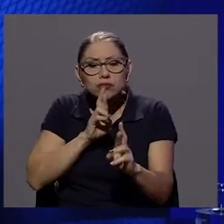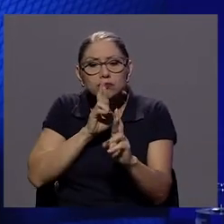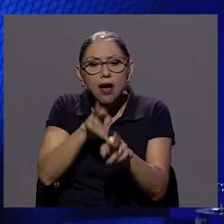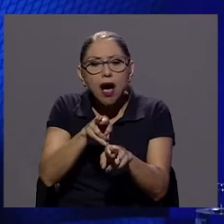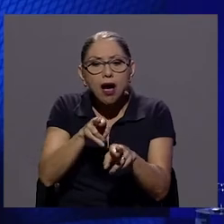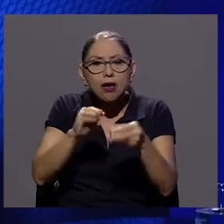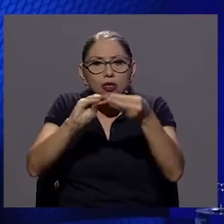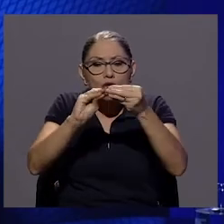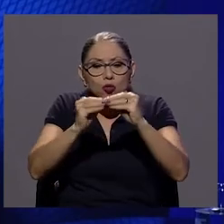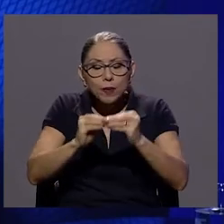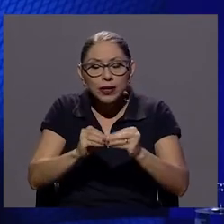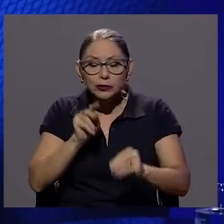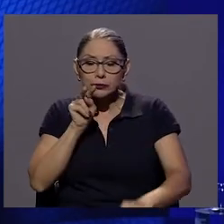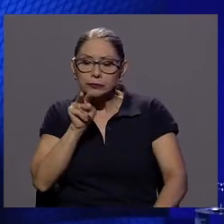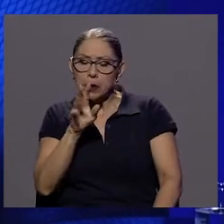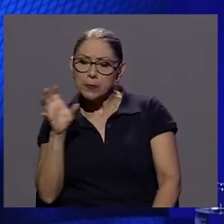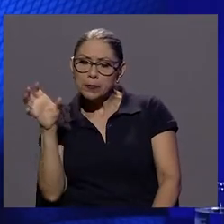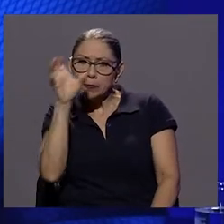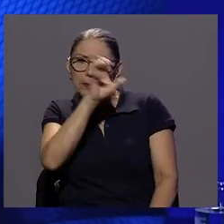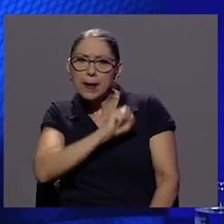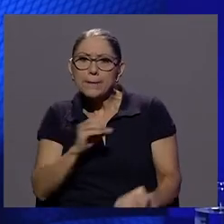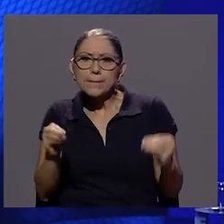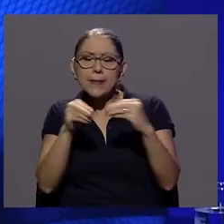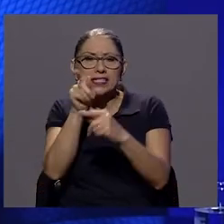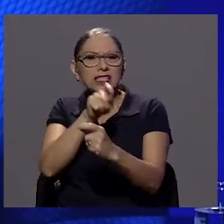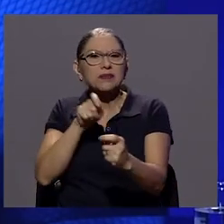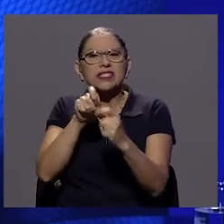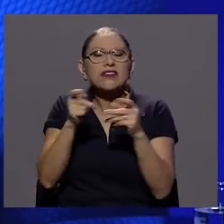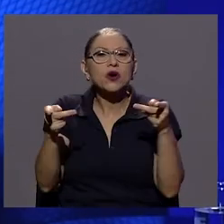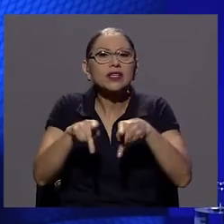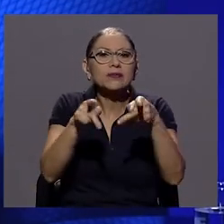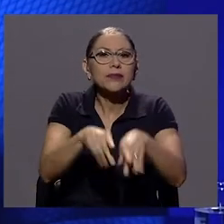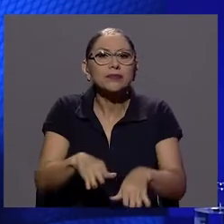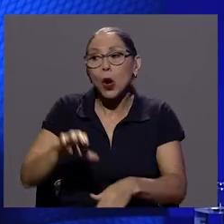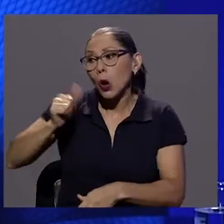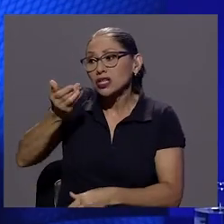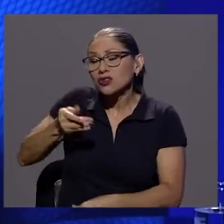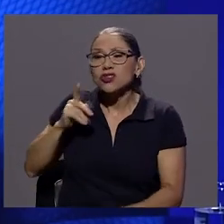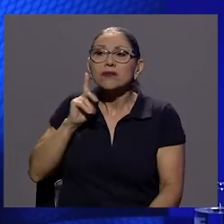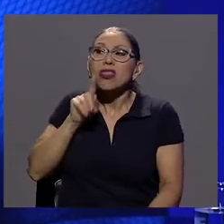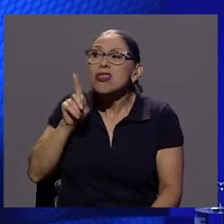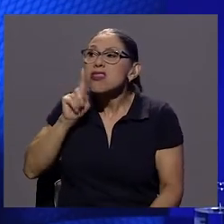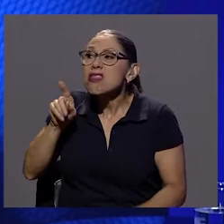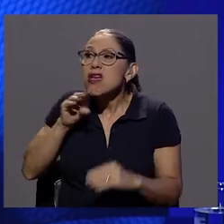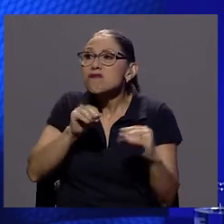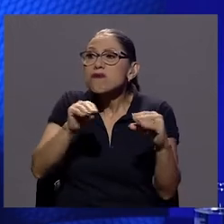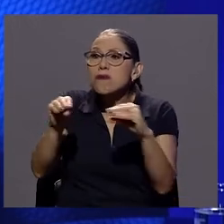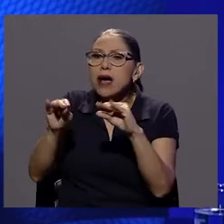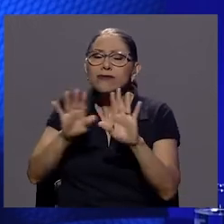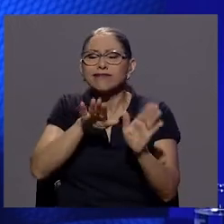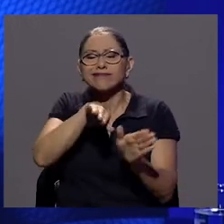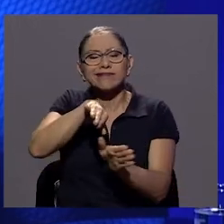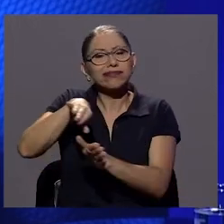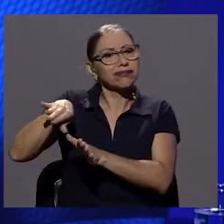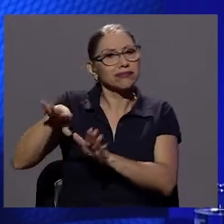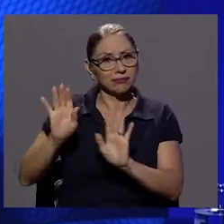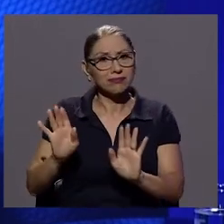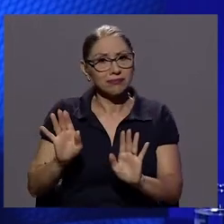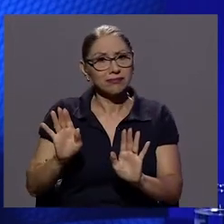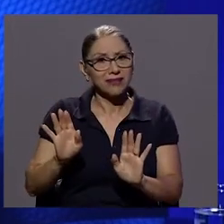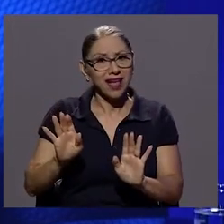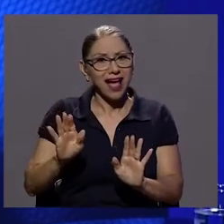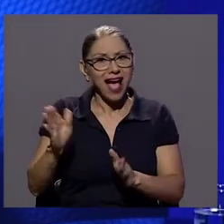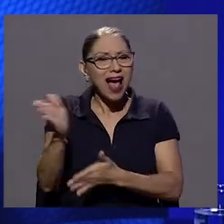nos dan un panorama mucho más concreto y desmitifican también, ustedes lo han puesto de esa manera,